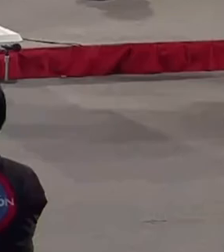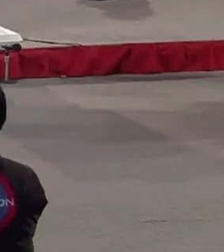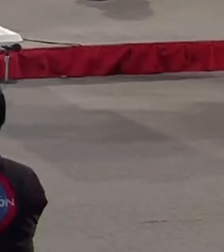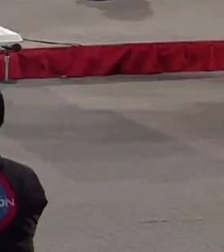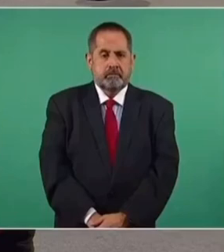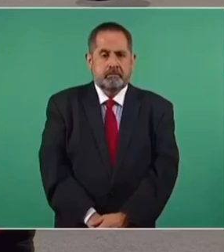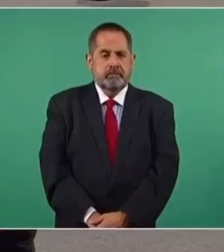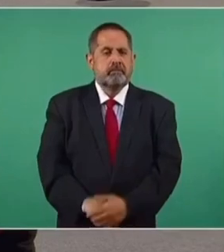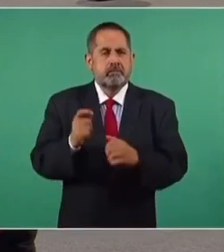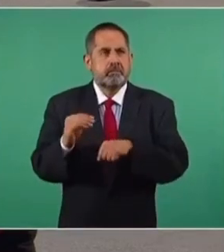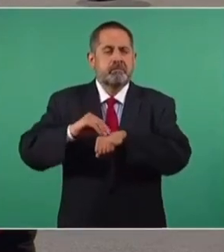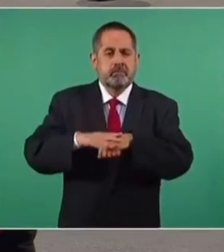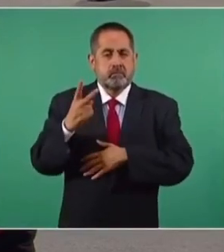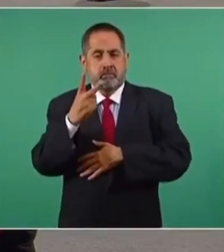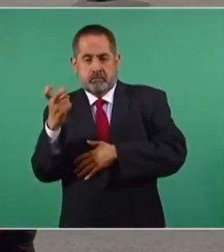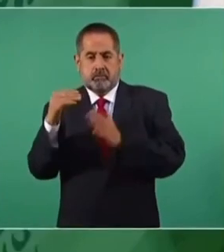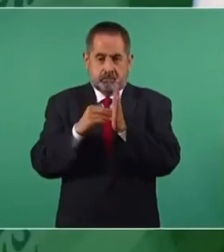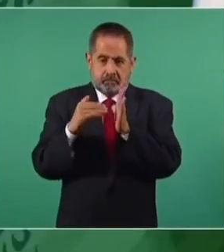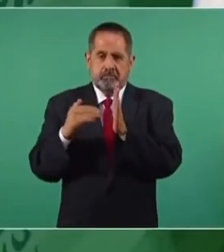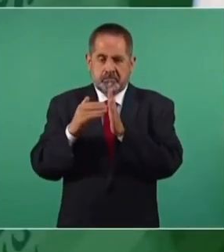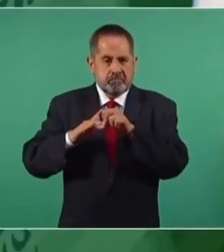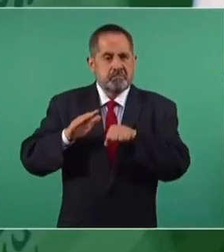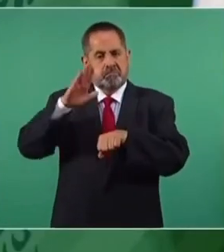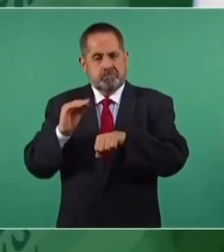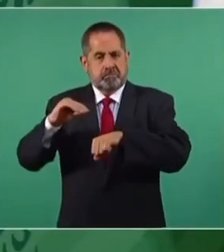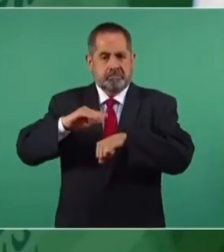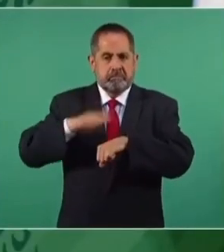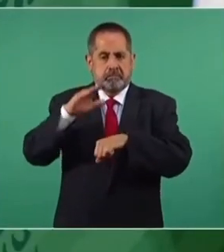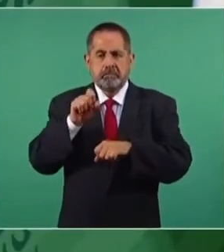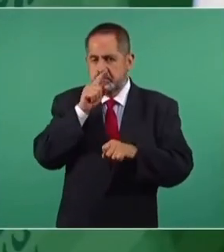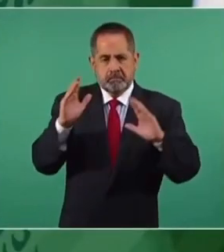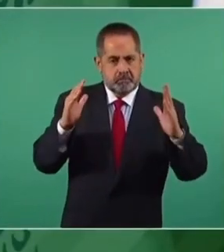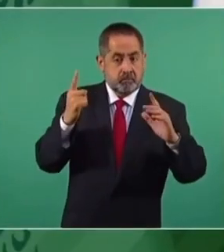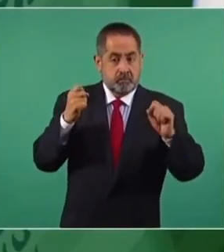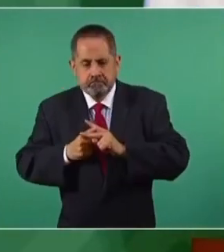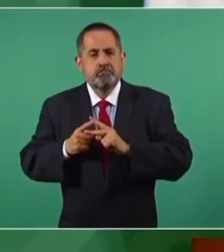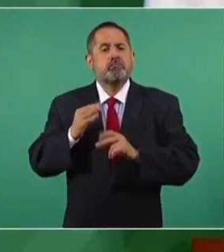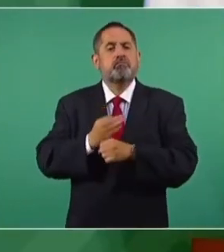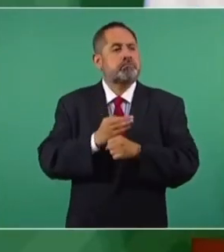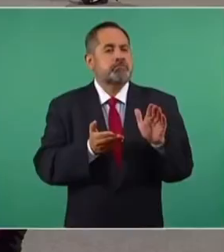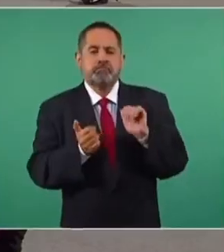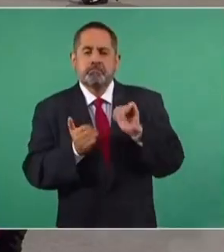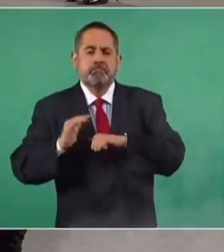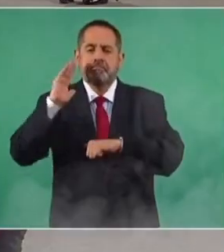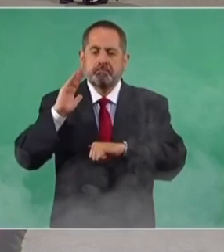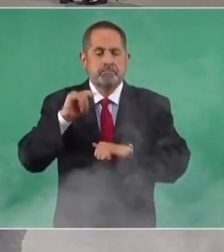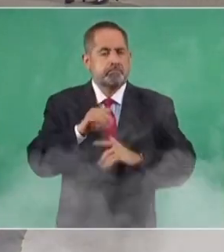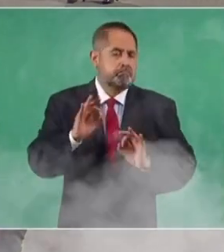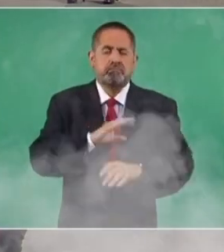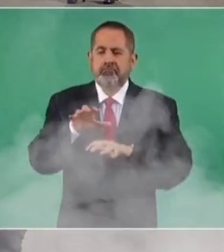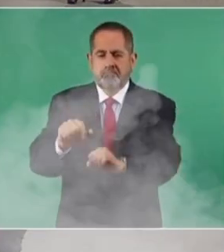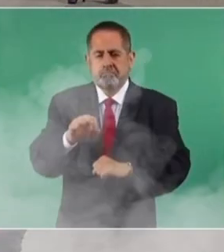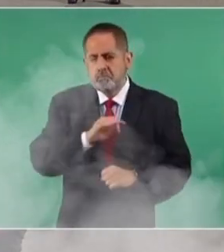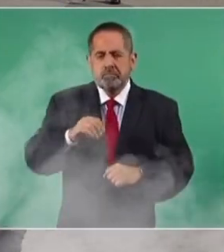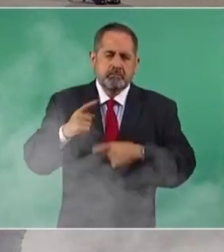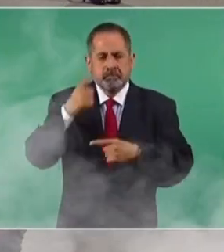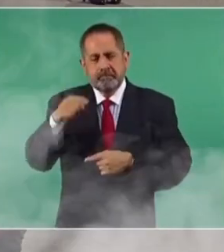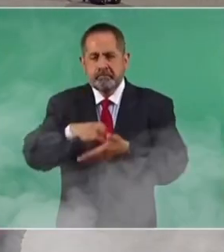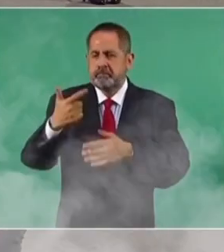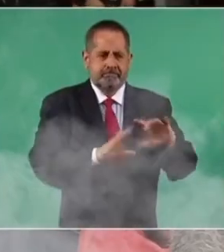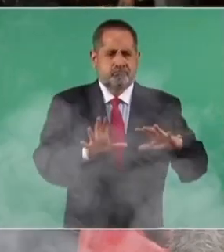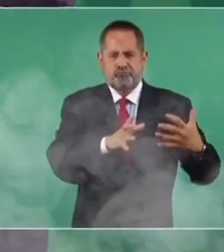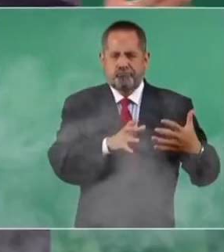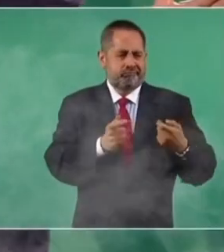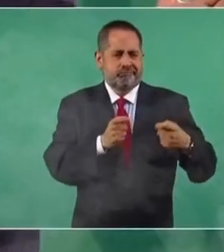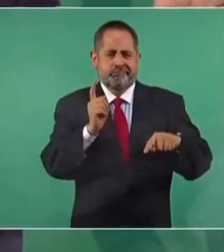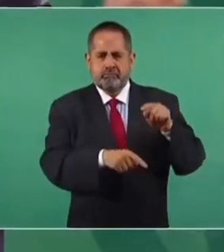más, un poquito más de 200 mil millones con relación al mismo periodo del año pasado. Por eso va a alcanzar para el gas.